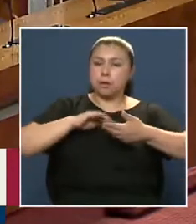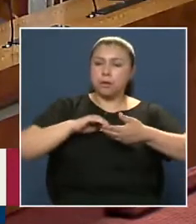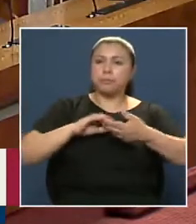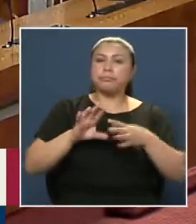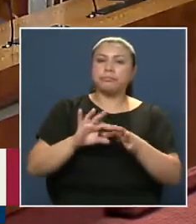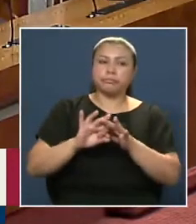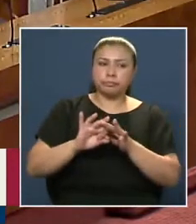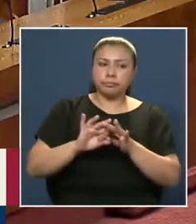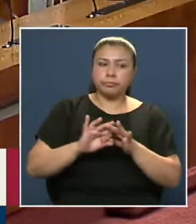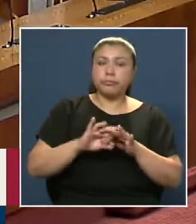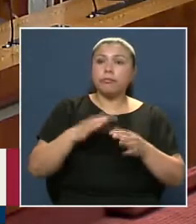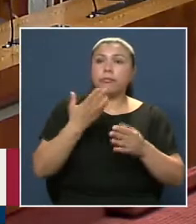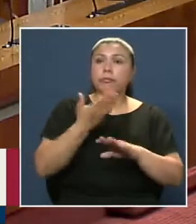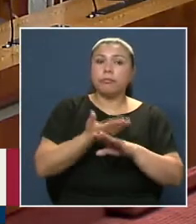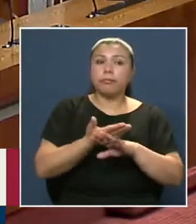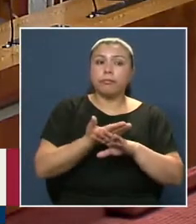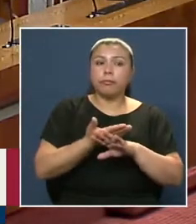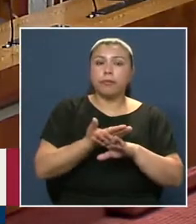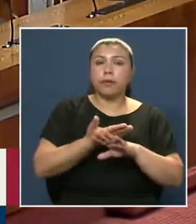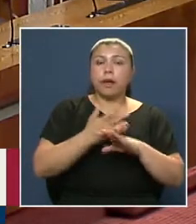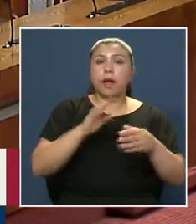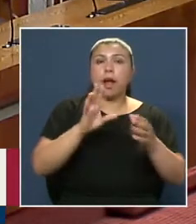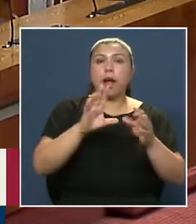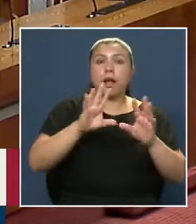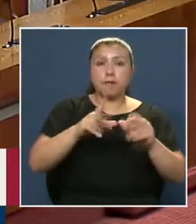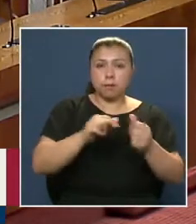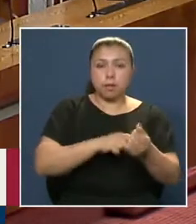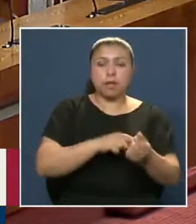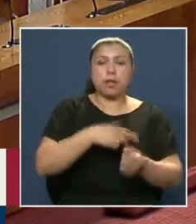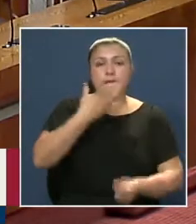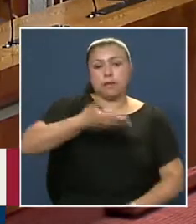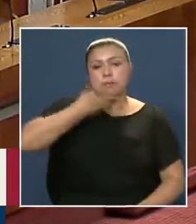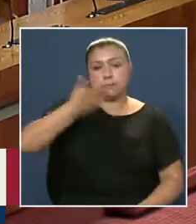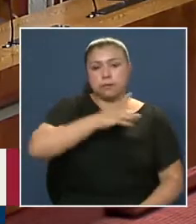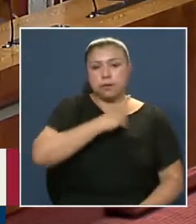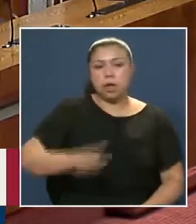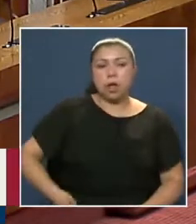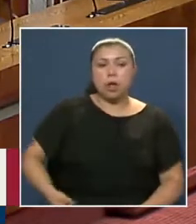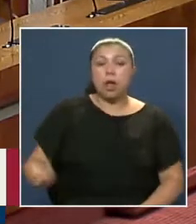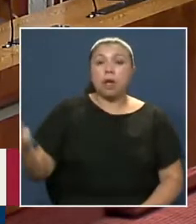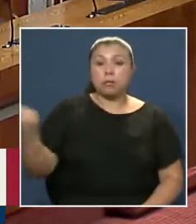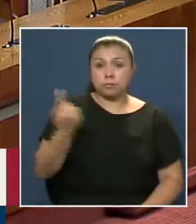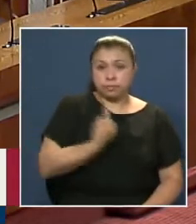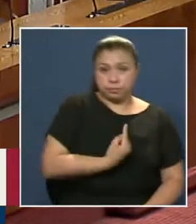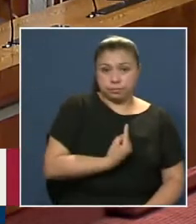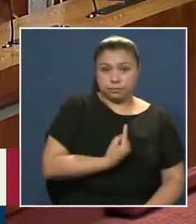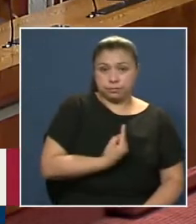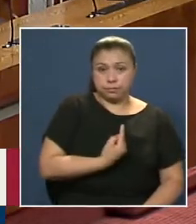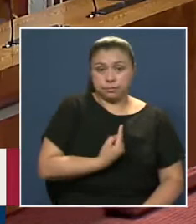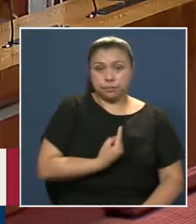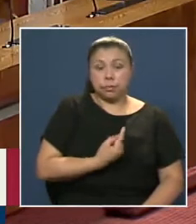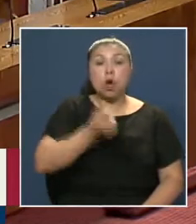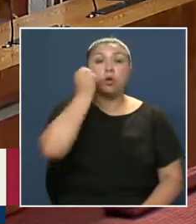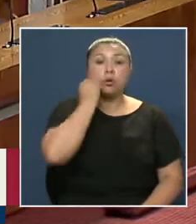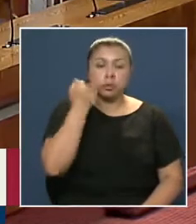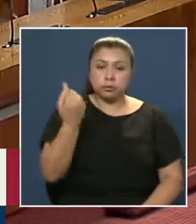Le pido a la familia Porque va Este venido el diputado Muchas gracias Diputado por supuesto Lo esperamos acá Con mucho cariño